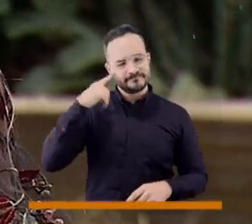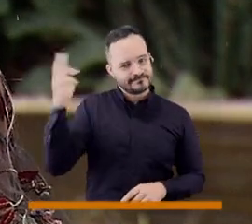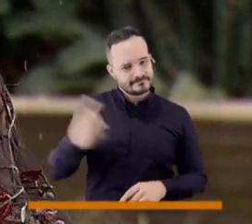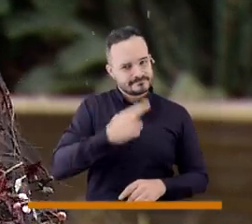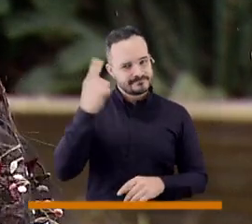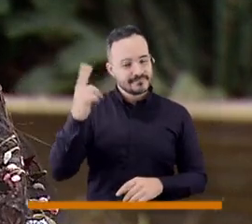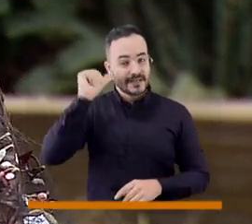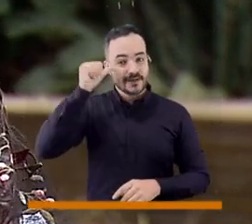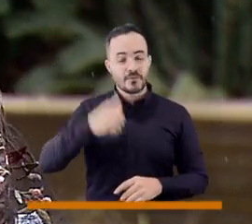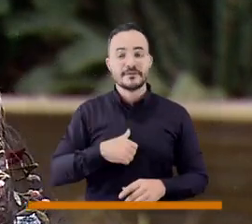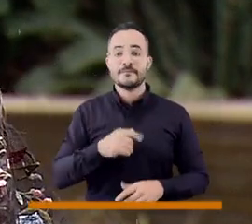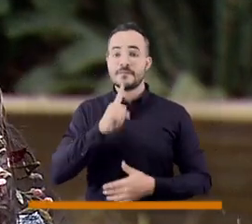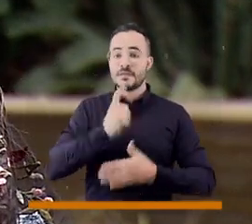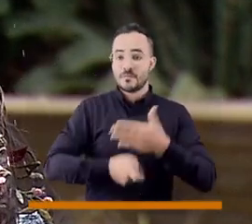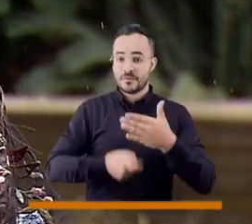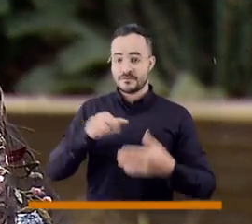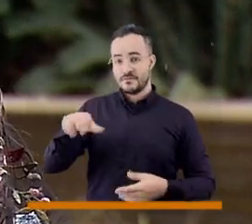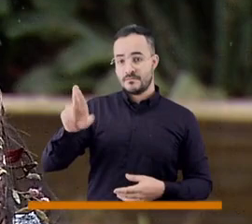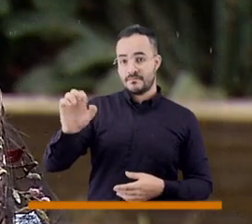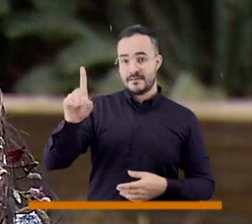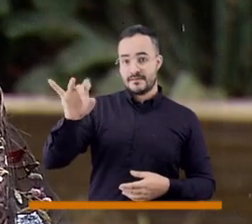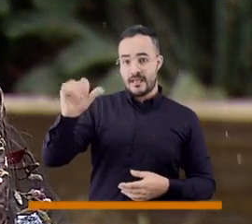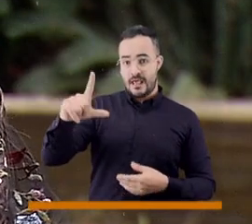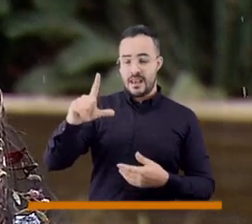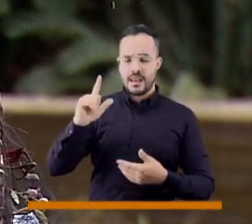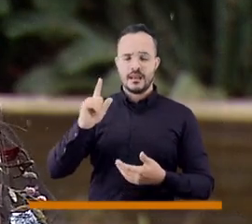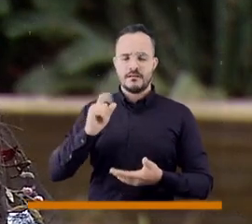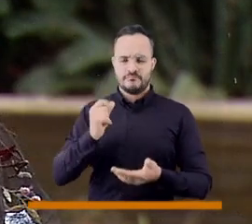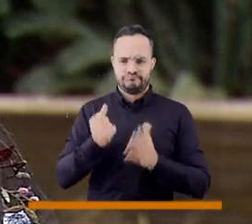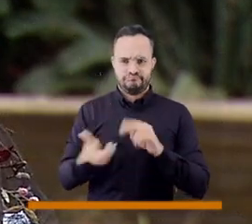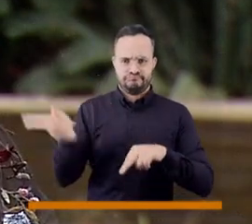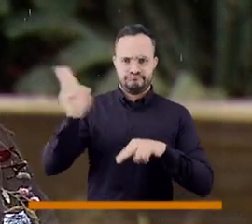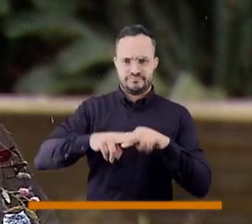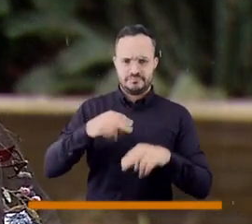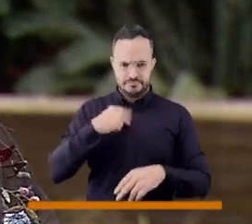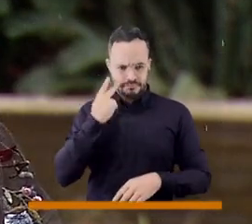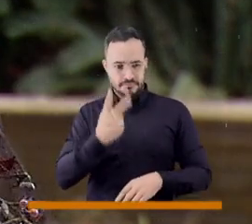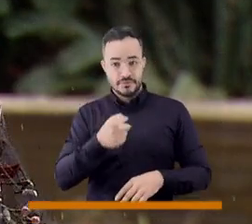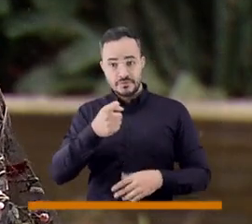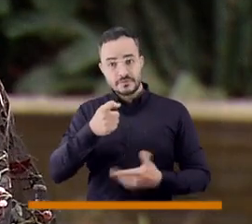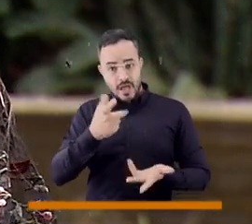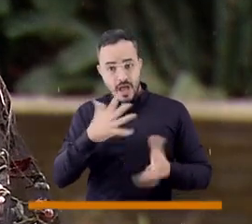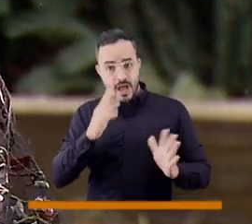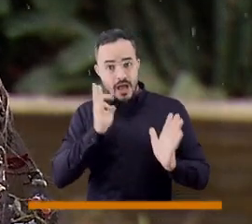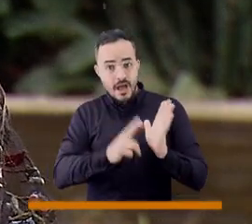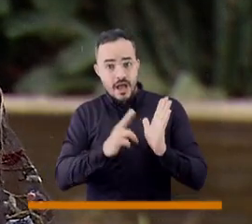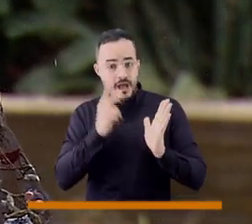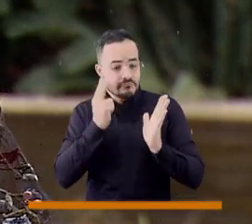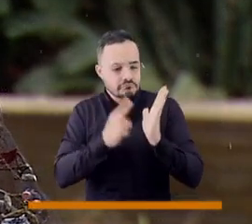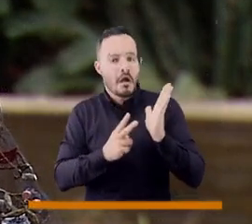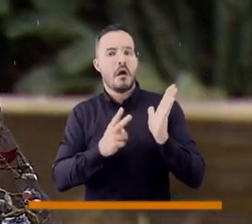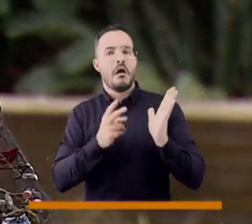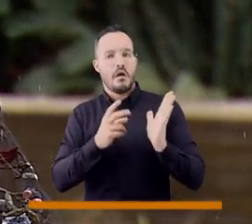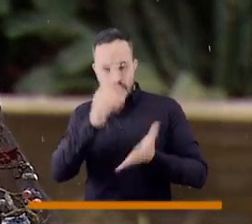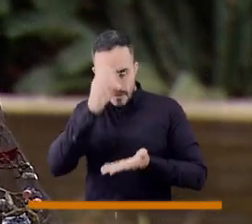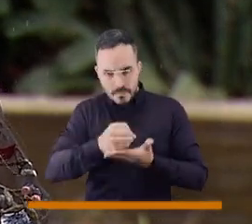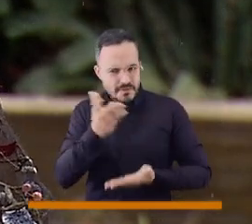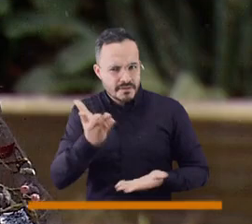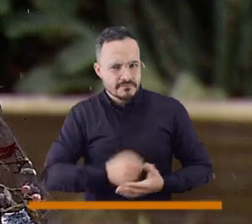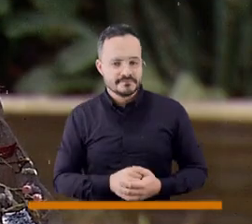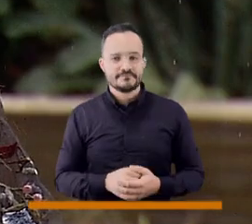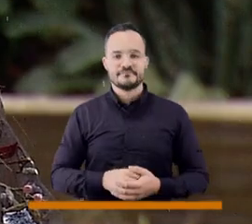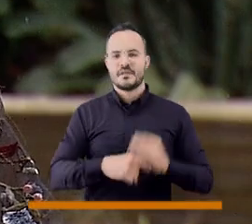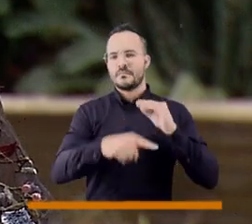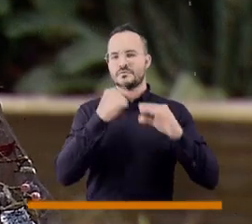las voy a volver a recordar. Ya revisaste el aumento del impuesto predial. ¿Qué piensas? Arroba Aidea Teortuda dice,